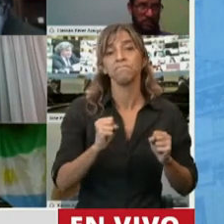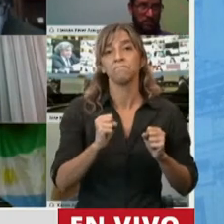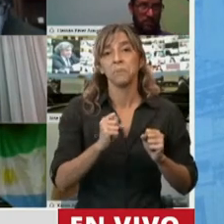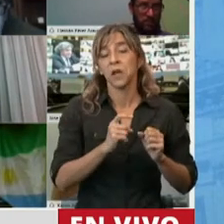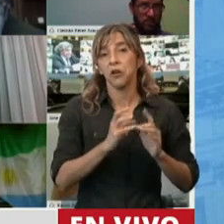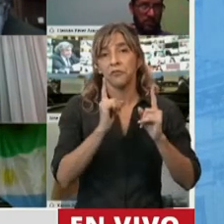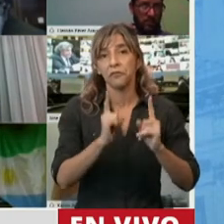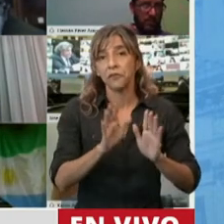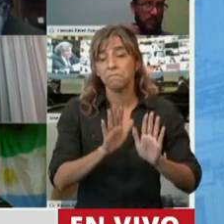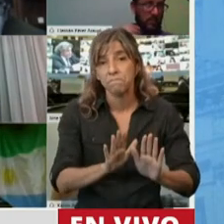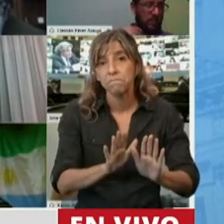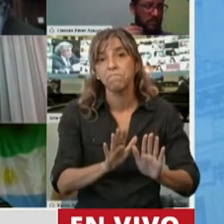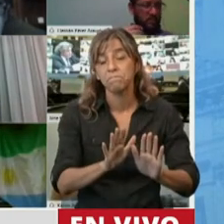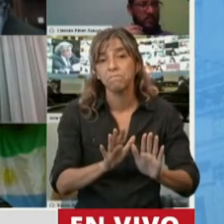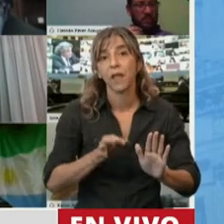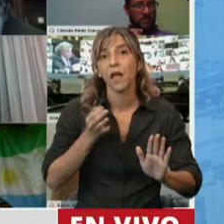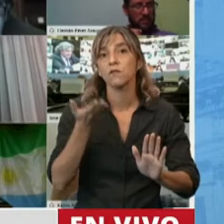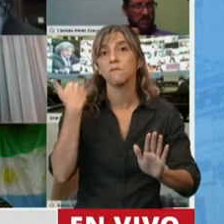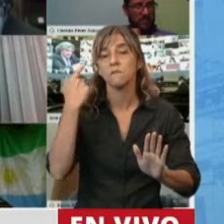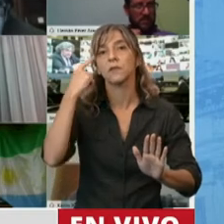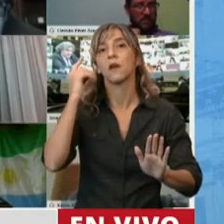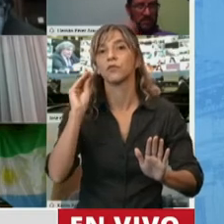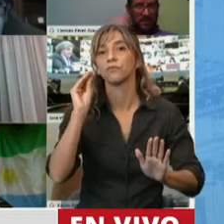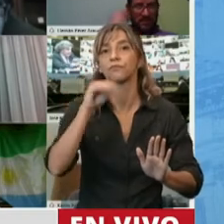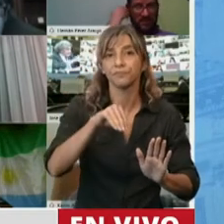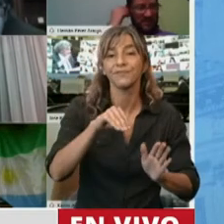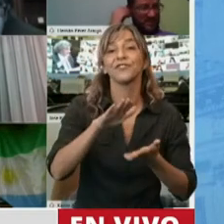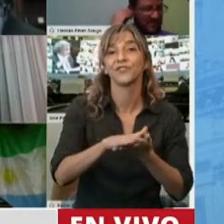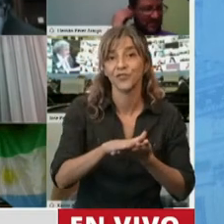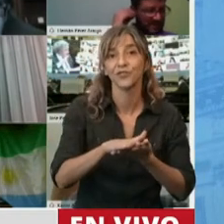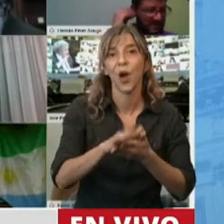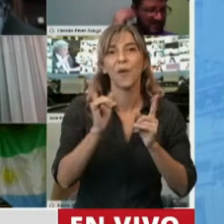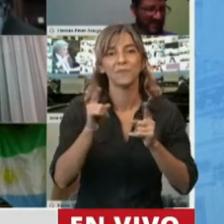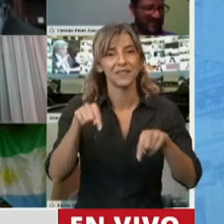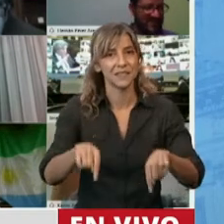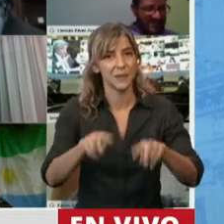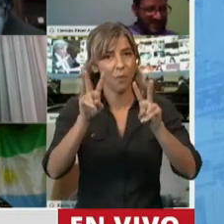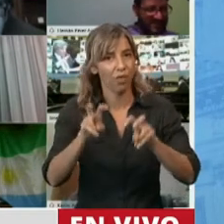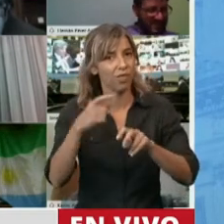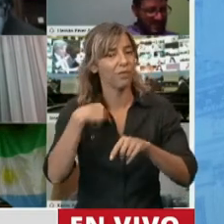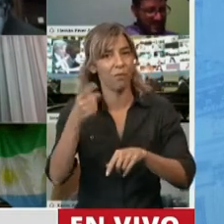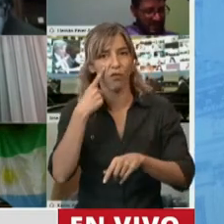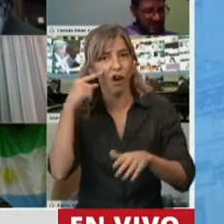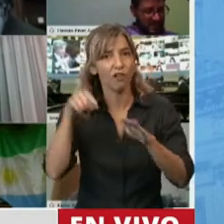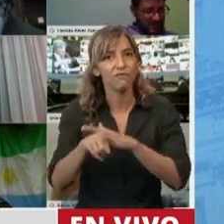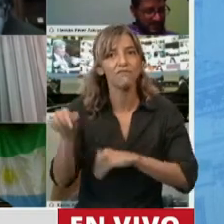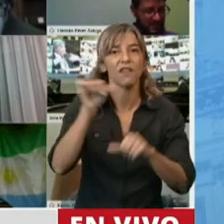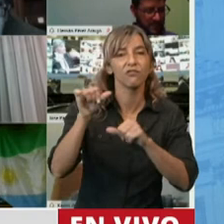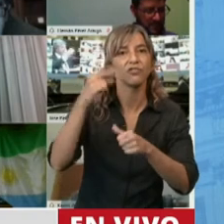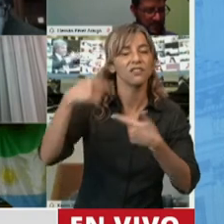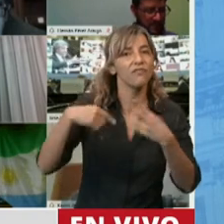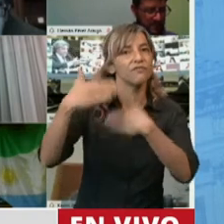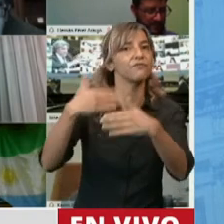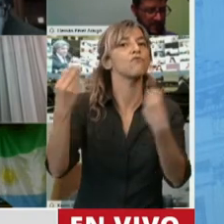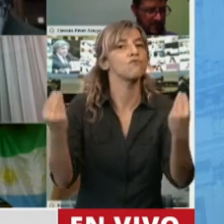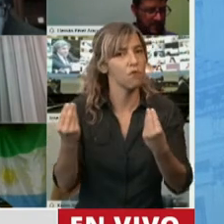agrega la economía del conocimiento. Y la verdad que si uno la ve en el aspecto de lo que uno quiere